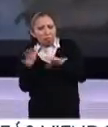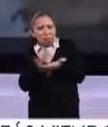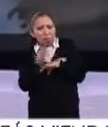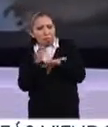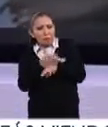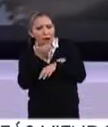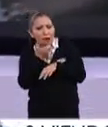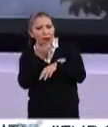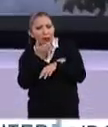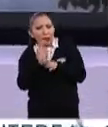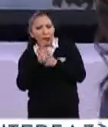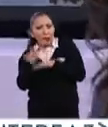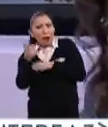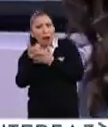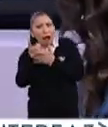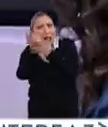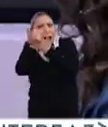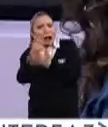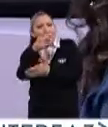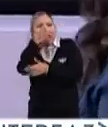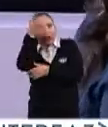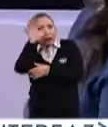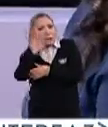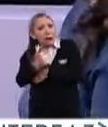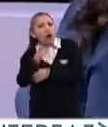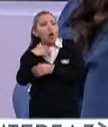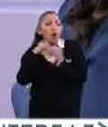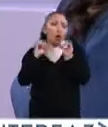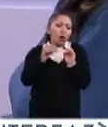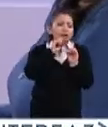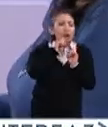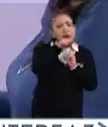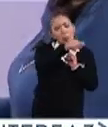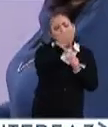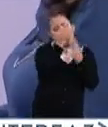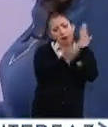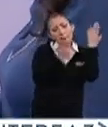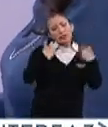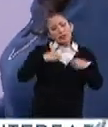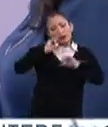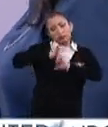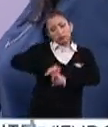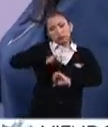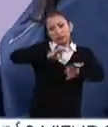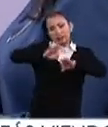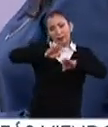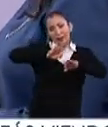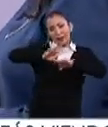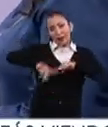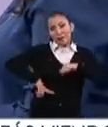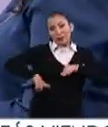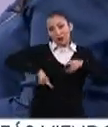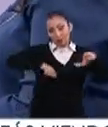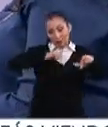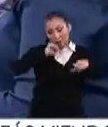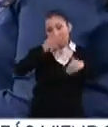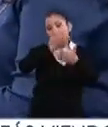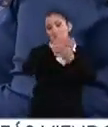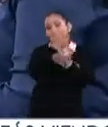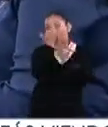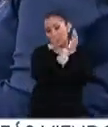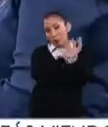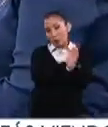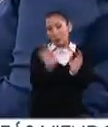particularmente nos interesa mucho que pueda tomarse por los diferentes funcionarios que trabajan en los niveles de gobierno municipal,